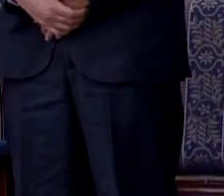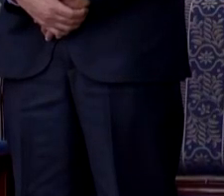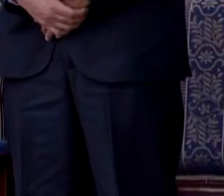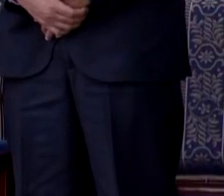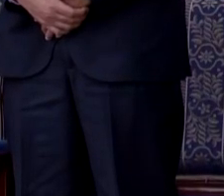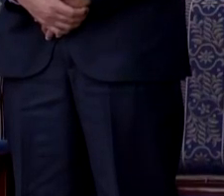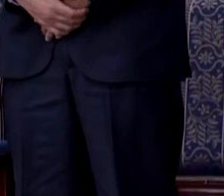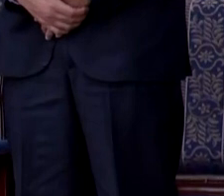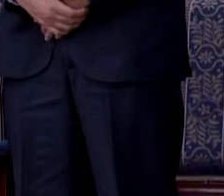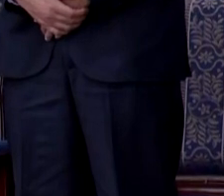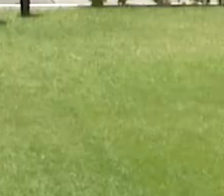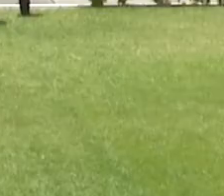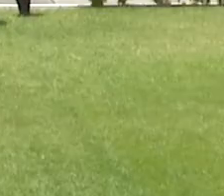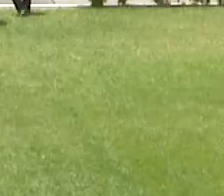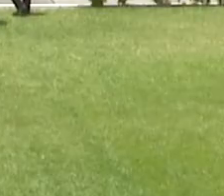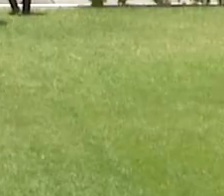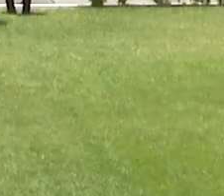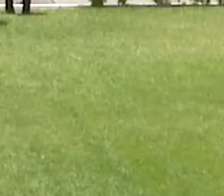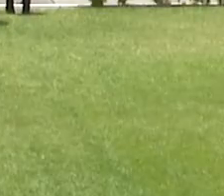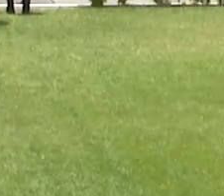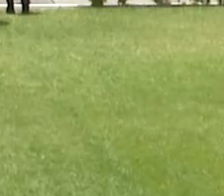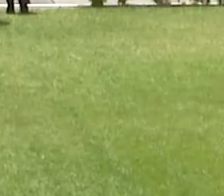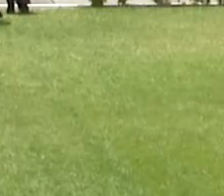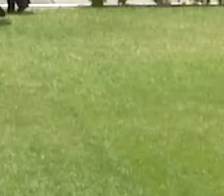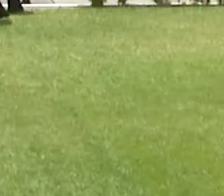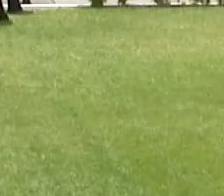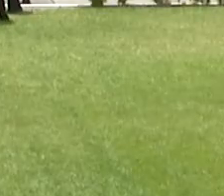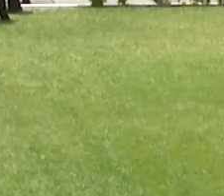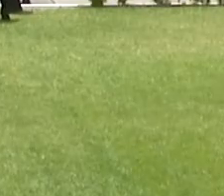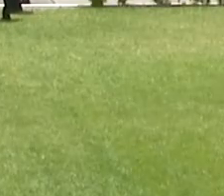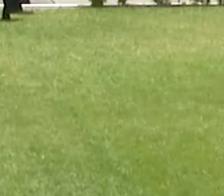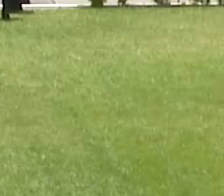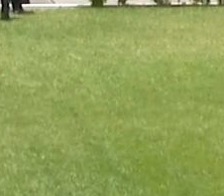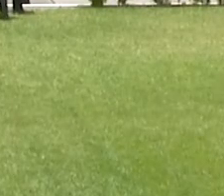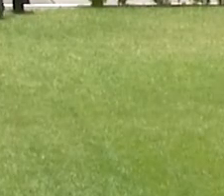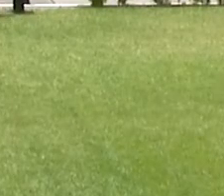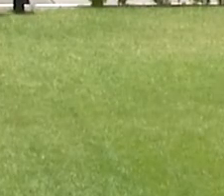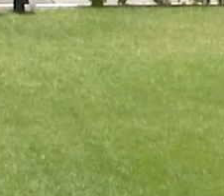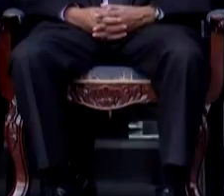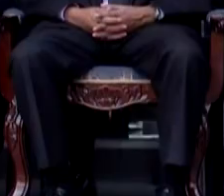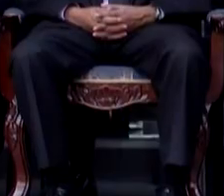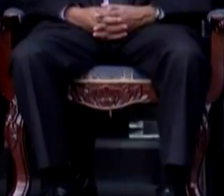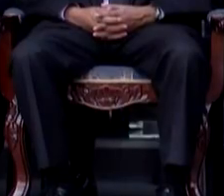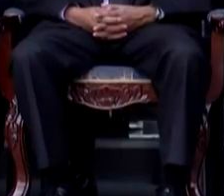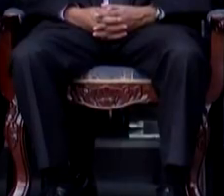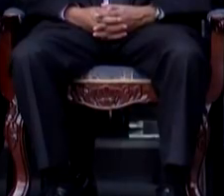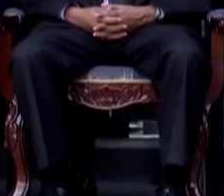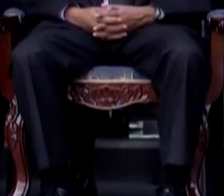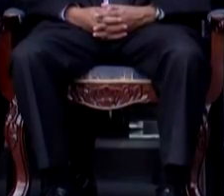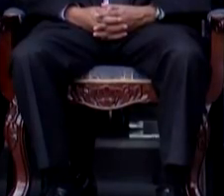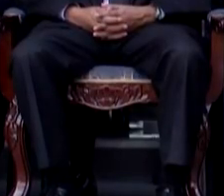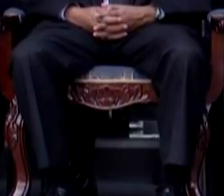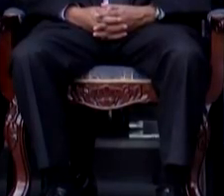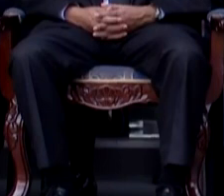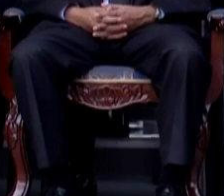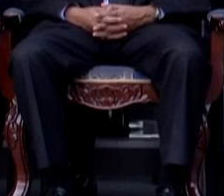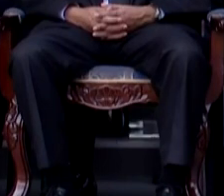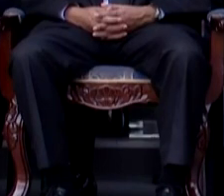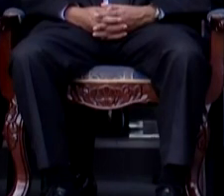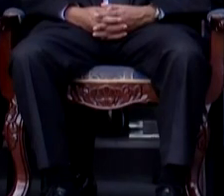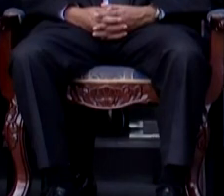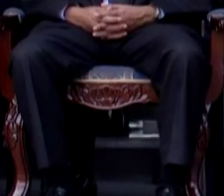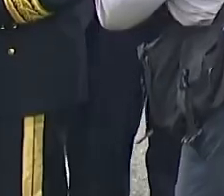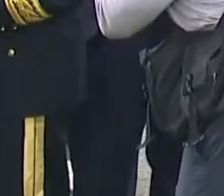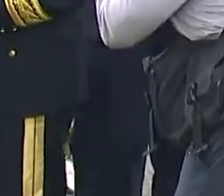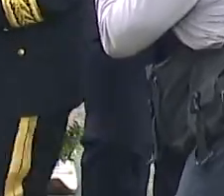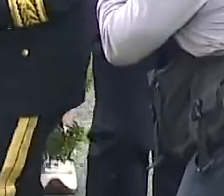vicepresidenta Karin Herrera, participaron en la ceremonia de ascensos al grado inmediato superior de elementos del Ejército, acto que